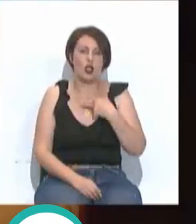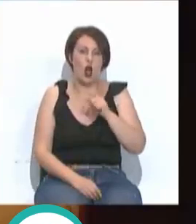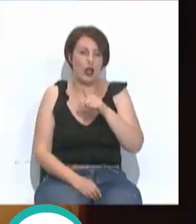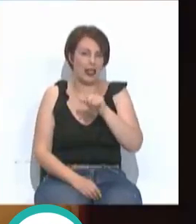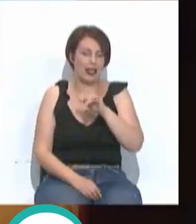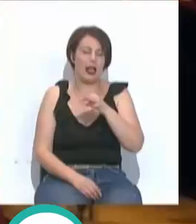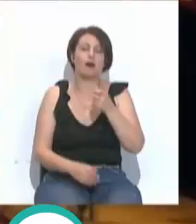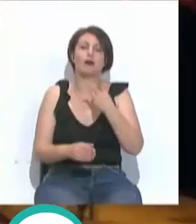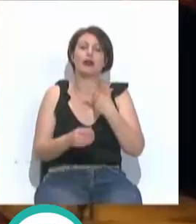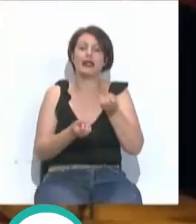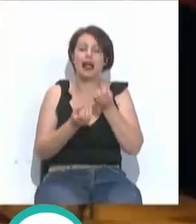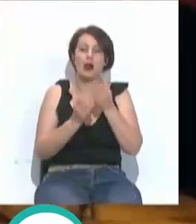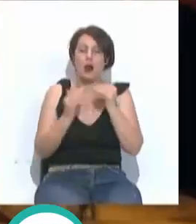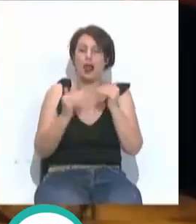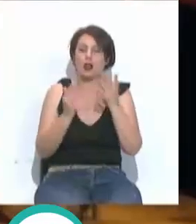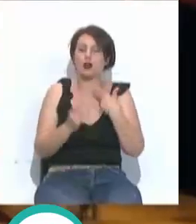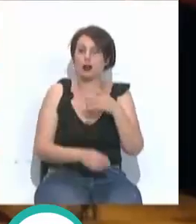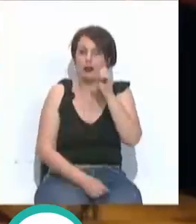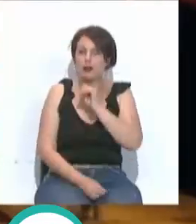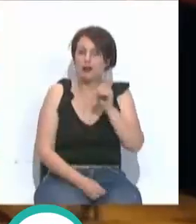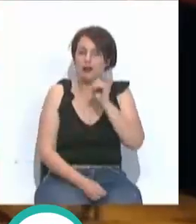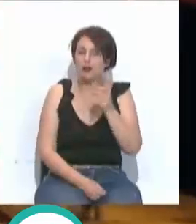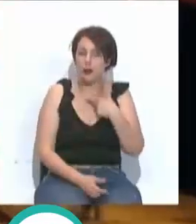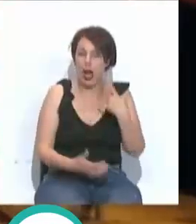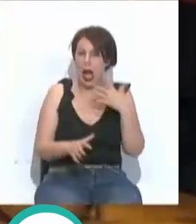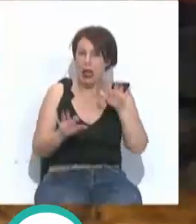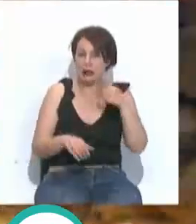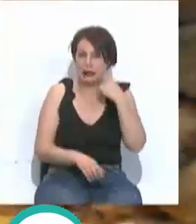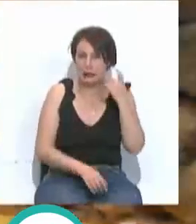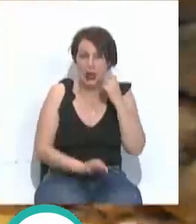un mensaje de igualdad y un soniquete muy, muy de Cádiz.